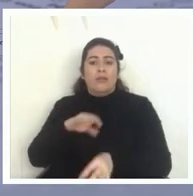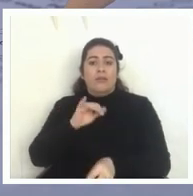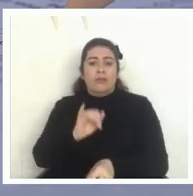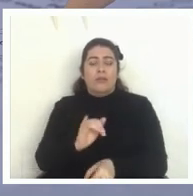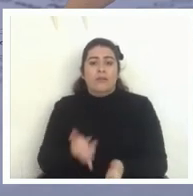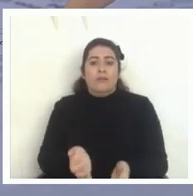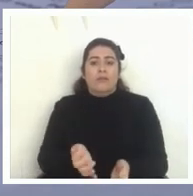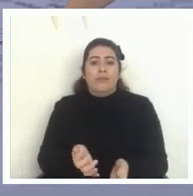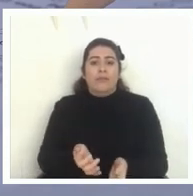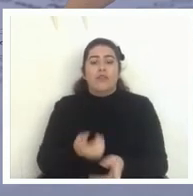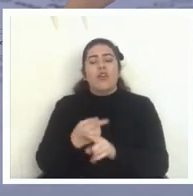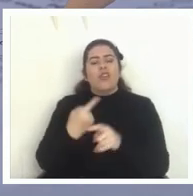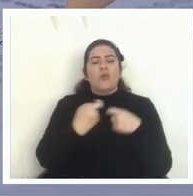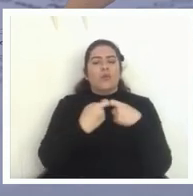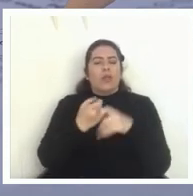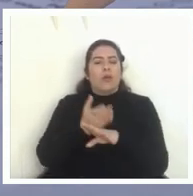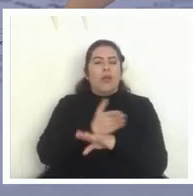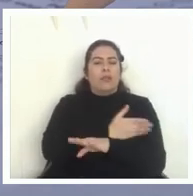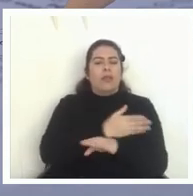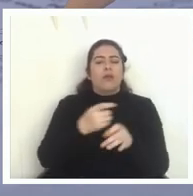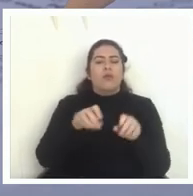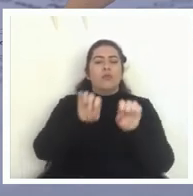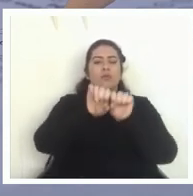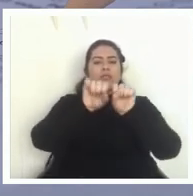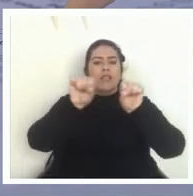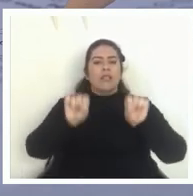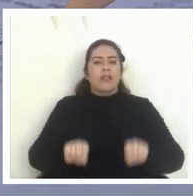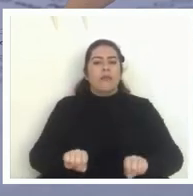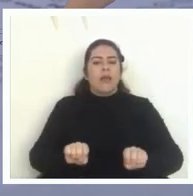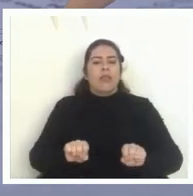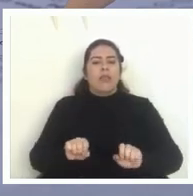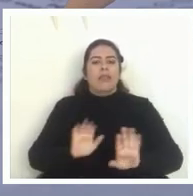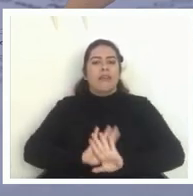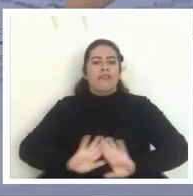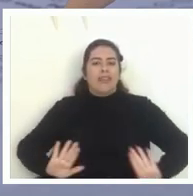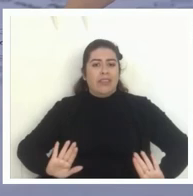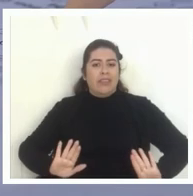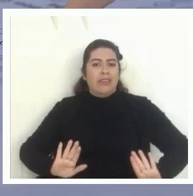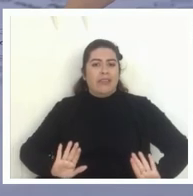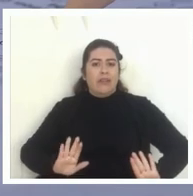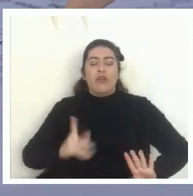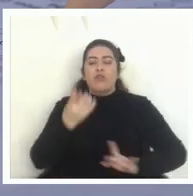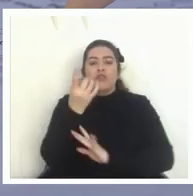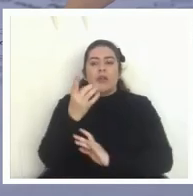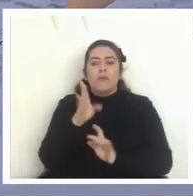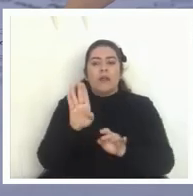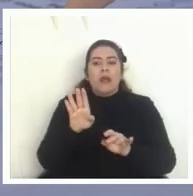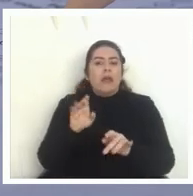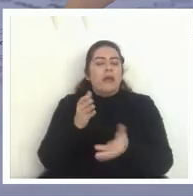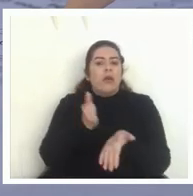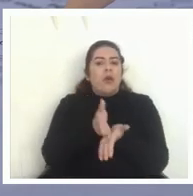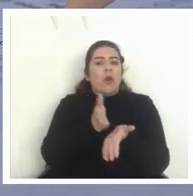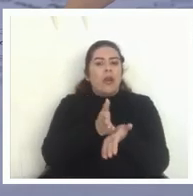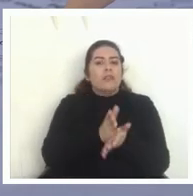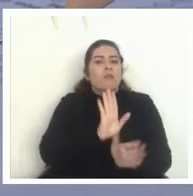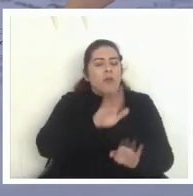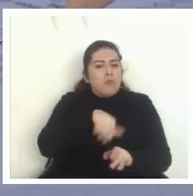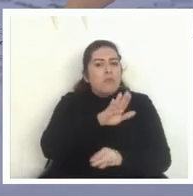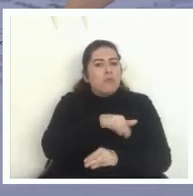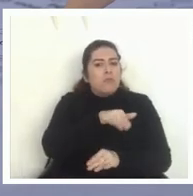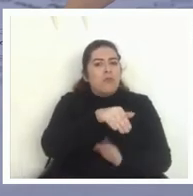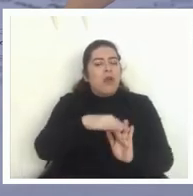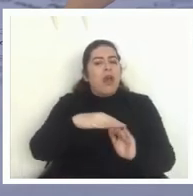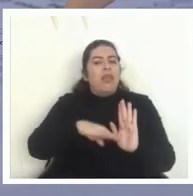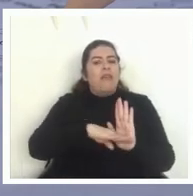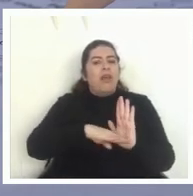discutido en otras ocasiones algún sistema de salida no puede ser que los establecimientos permanentemente se mantengan en un nivel de bajo